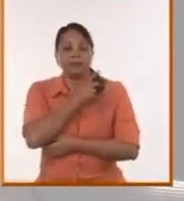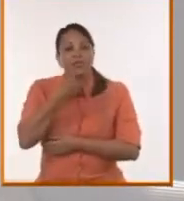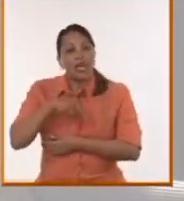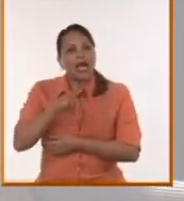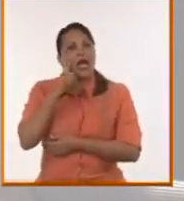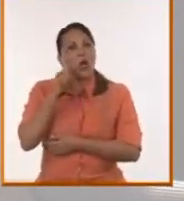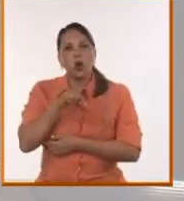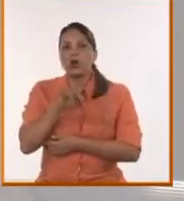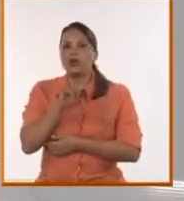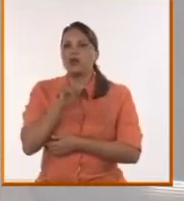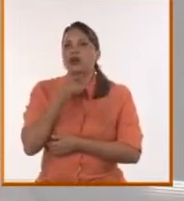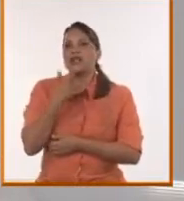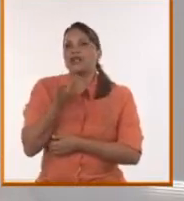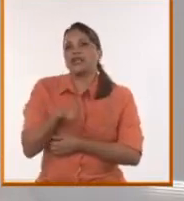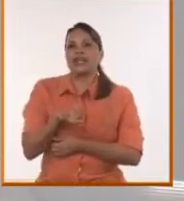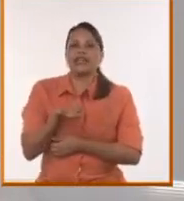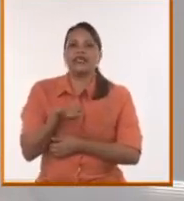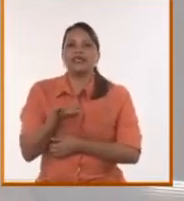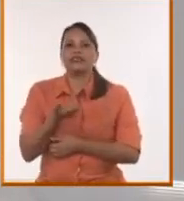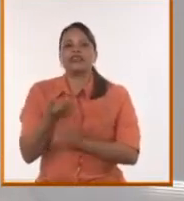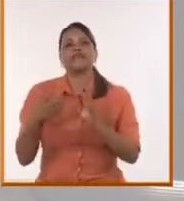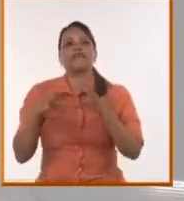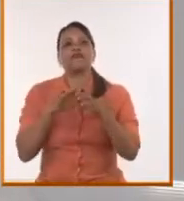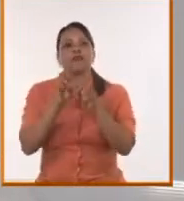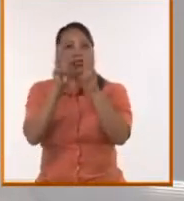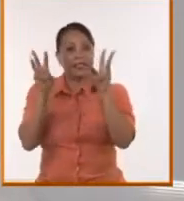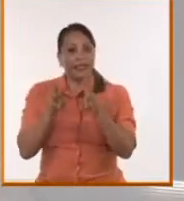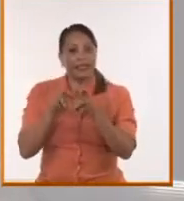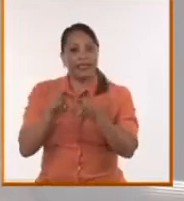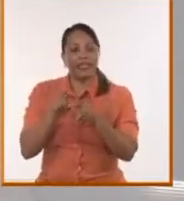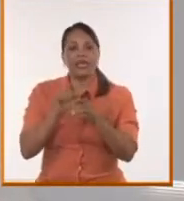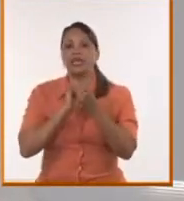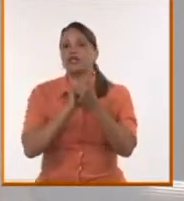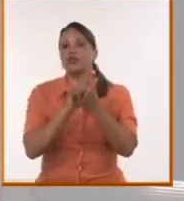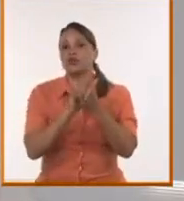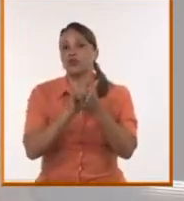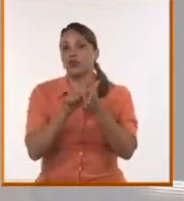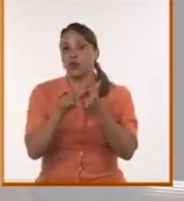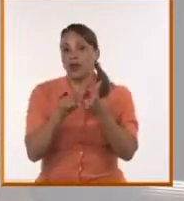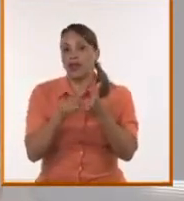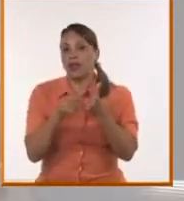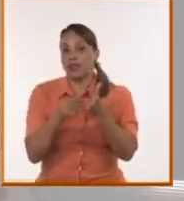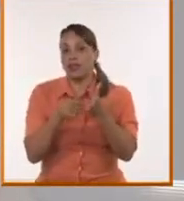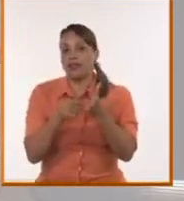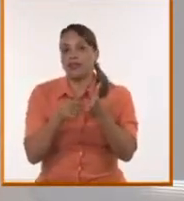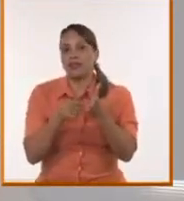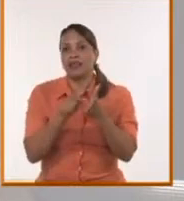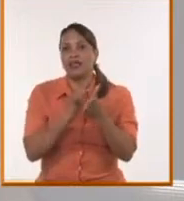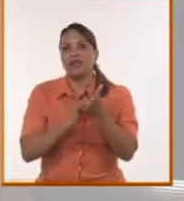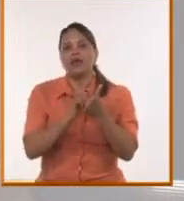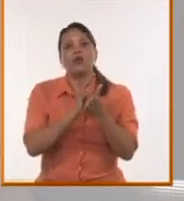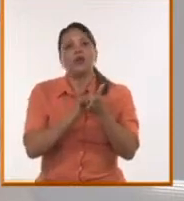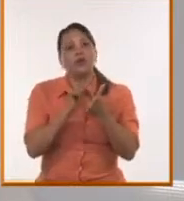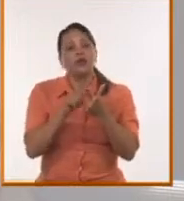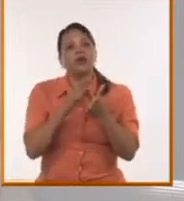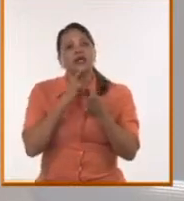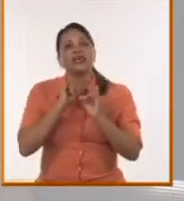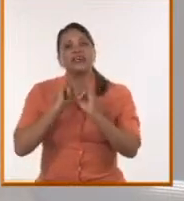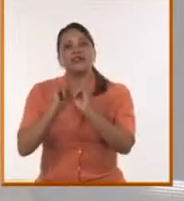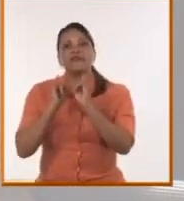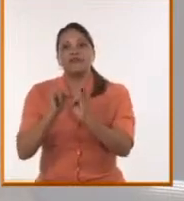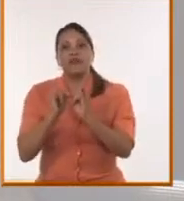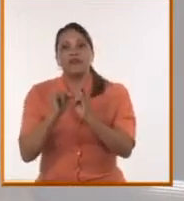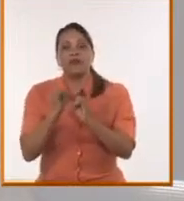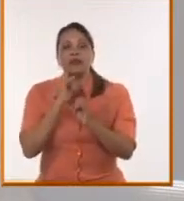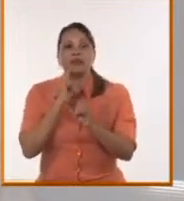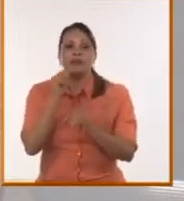lo que tiene es que se da de forma digital a través de YouTube, es uno de los streamers, aquellos que transmiten más populares